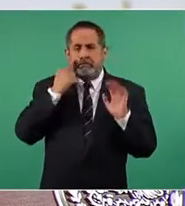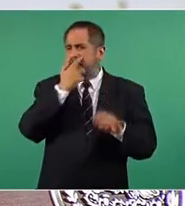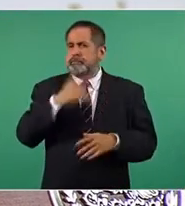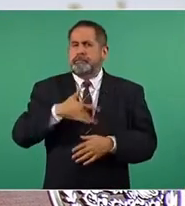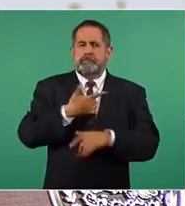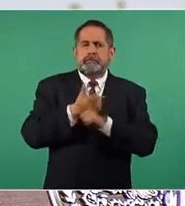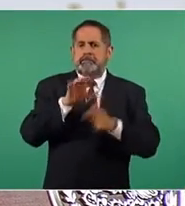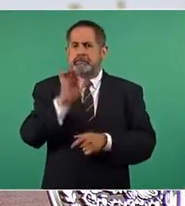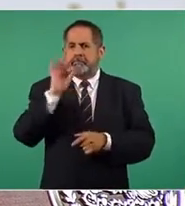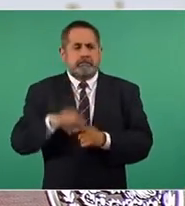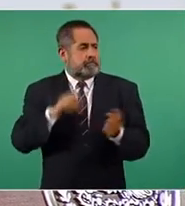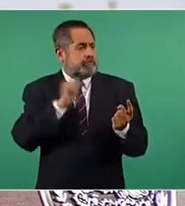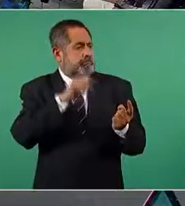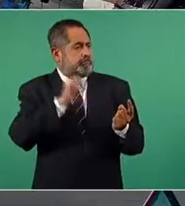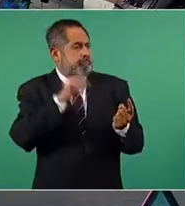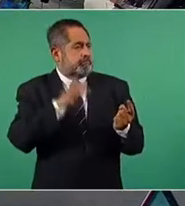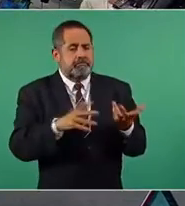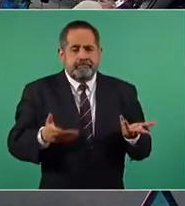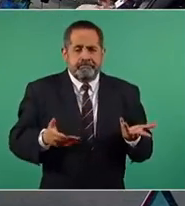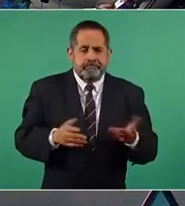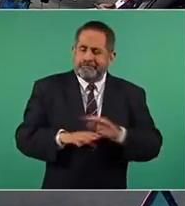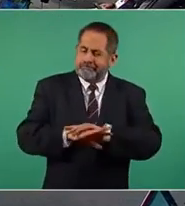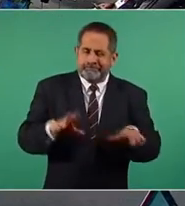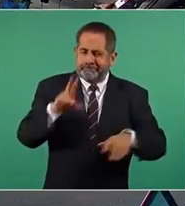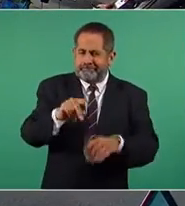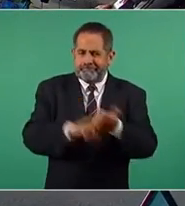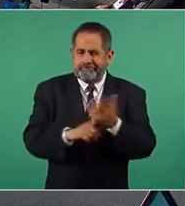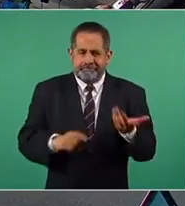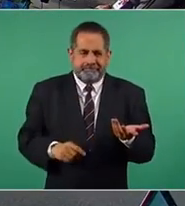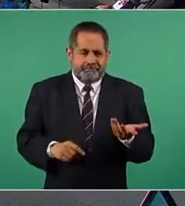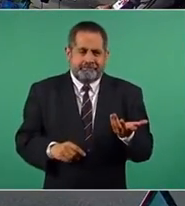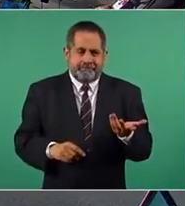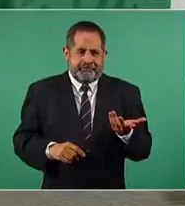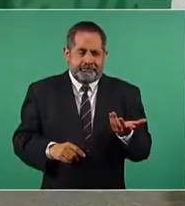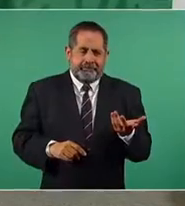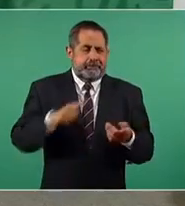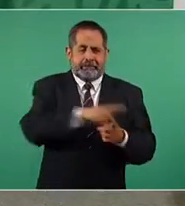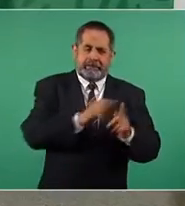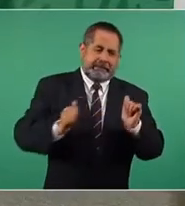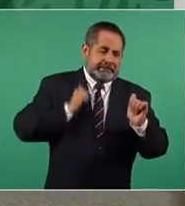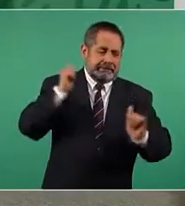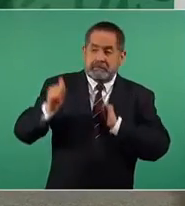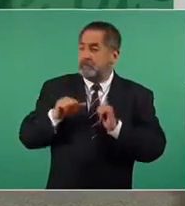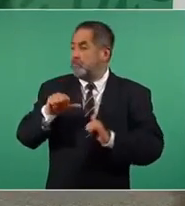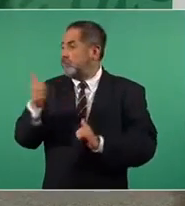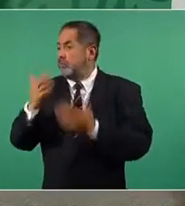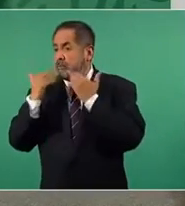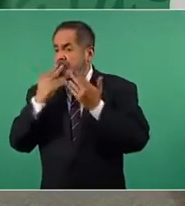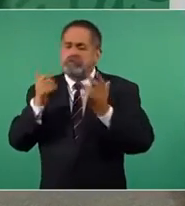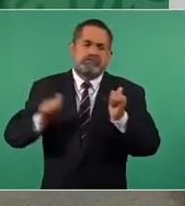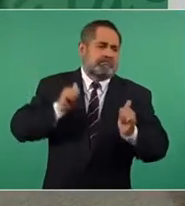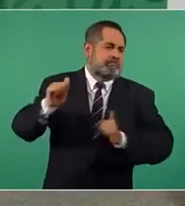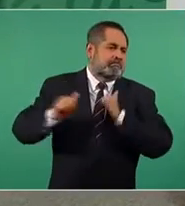pero del zorro en el gallinero, eso es,